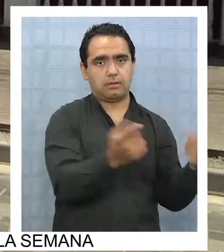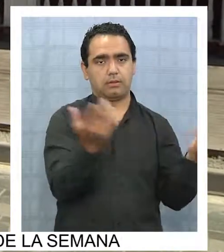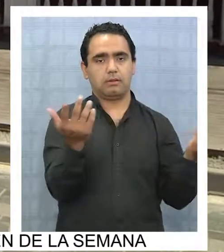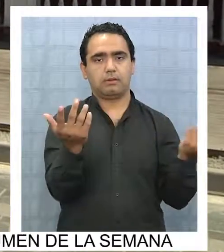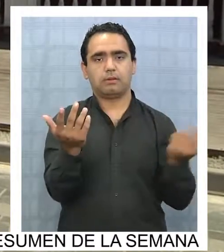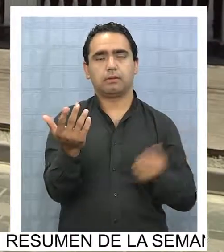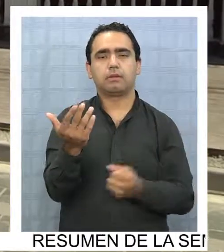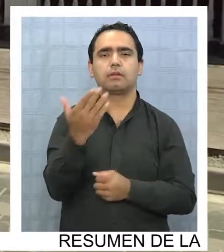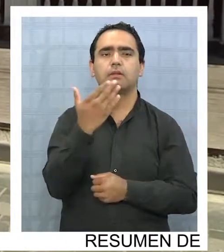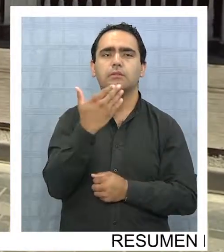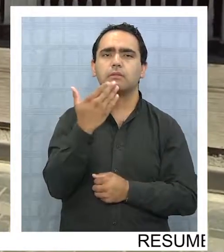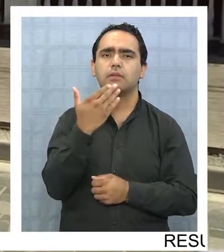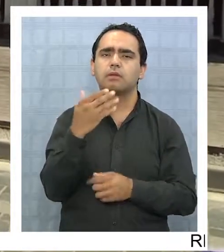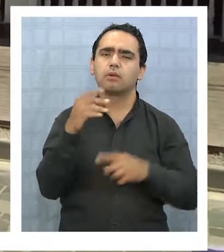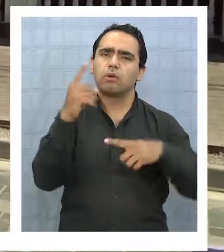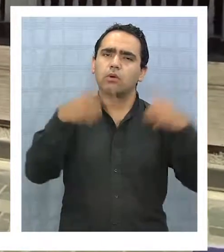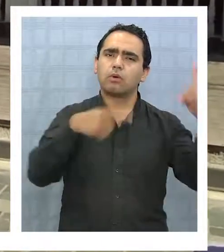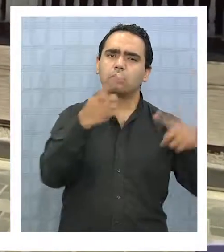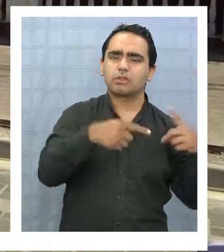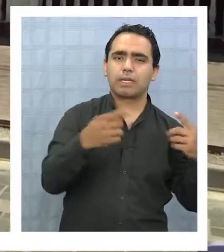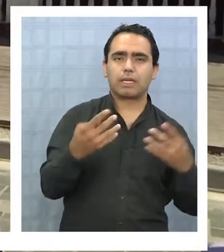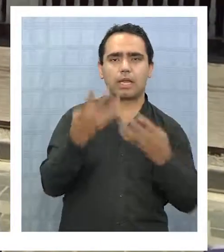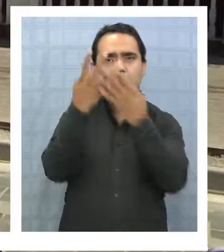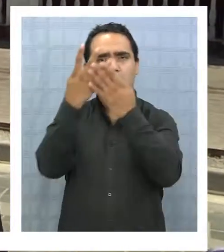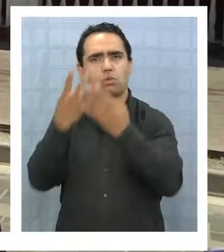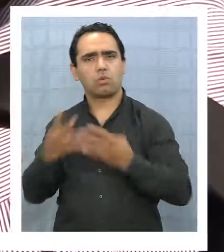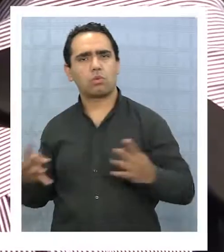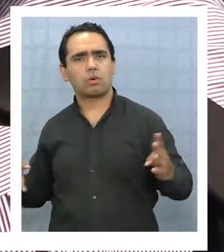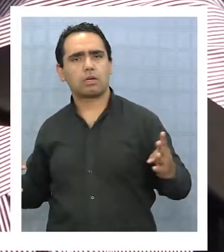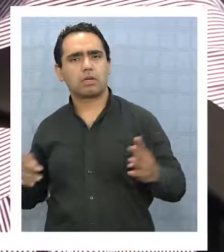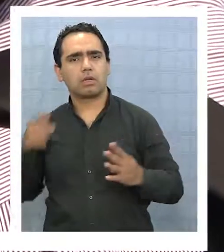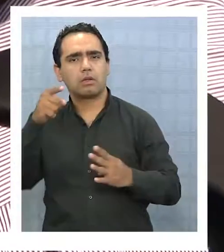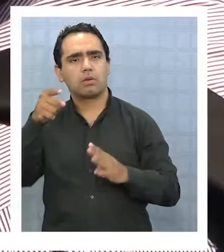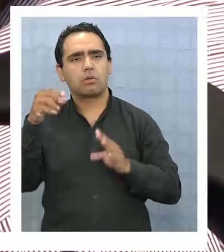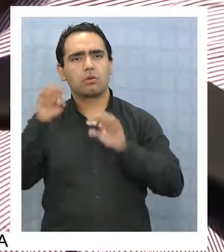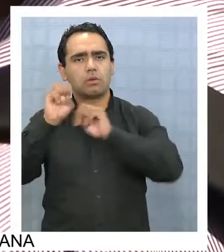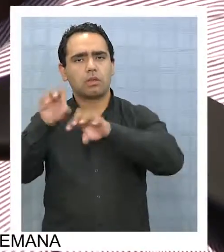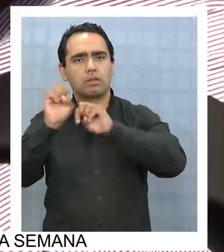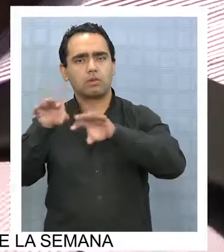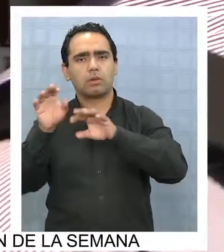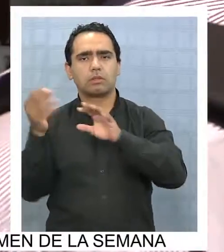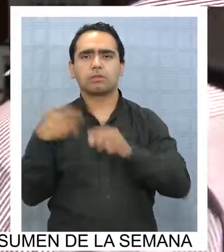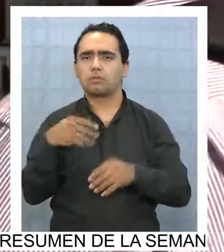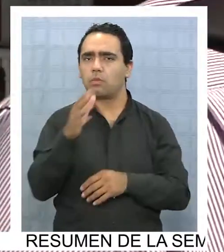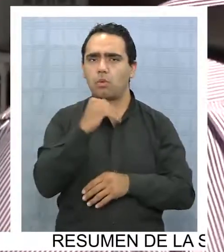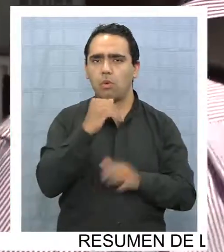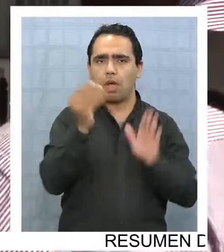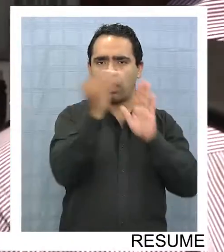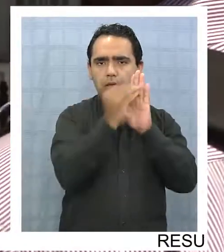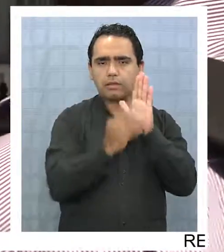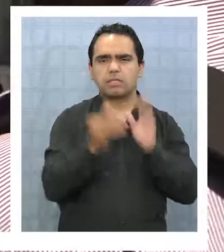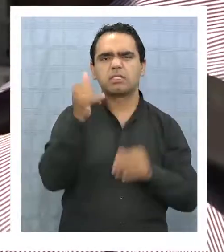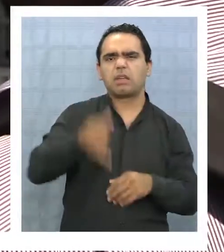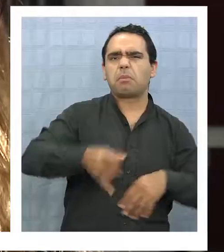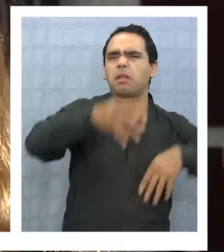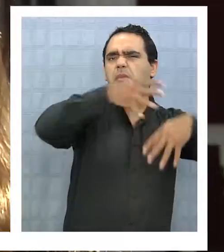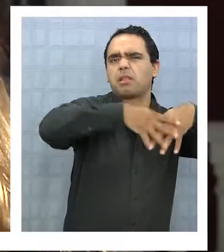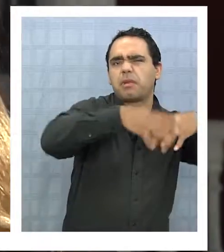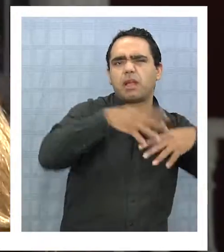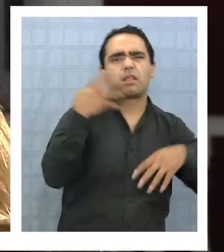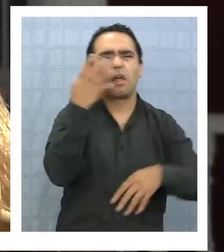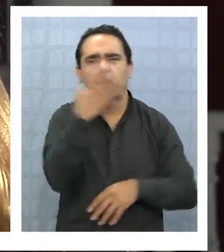Y son cosas que de repente el currículo normal no lo trae, siempre se basa más que nada en lo que es reforzar matemáticas,